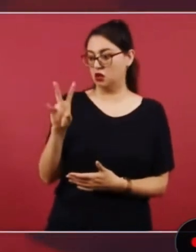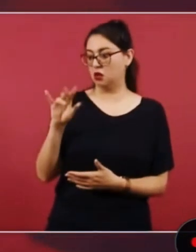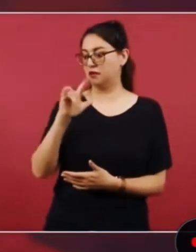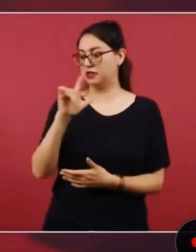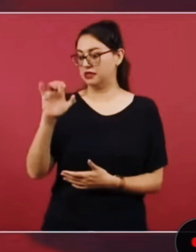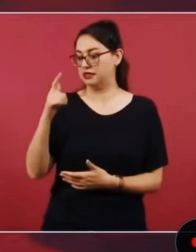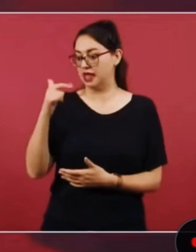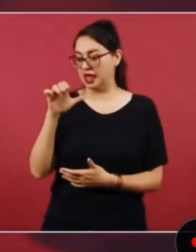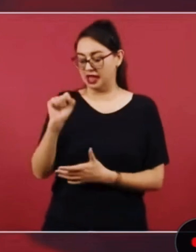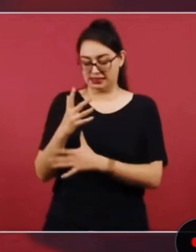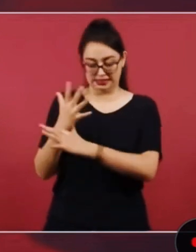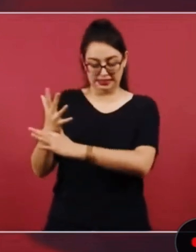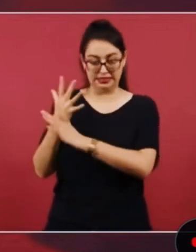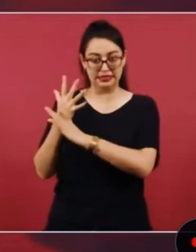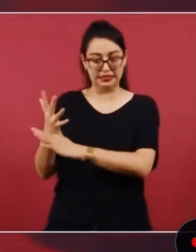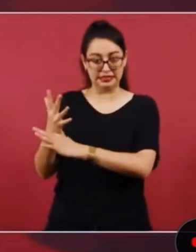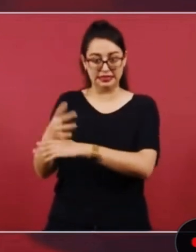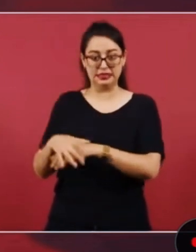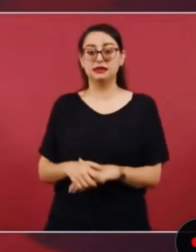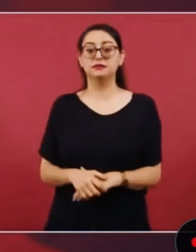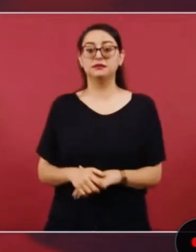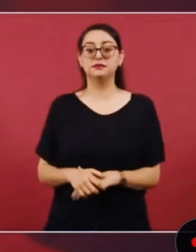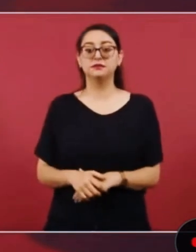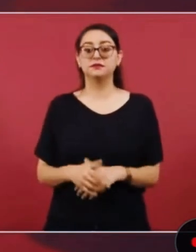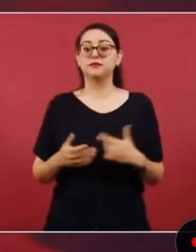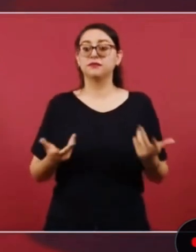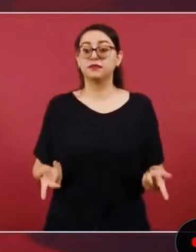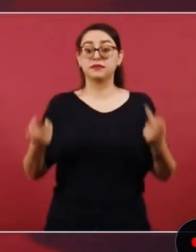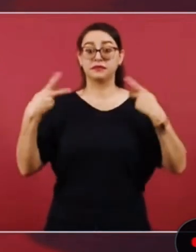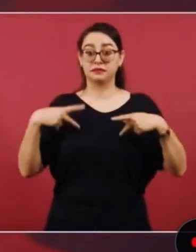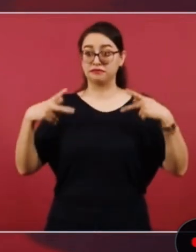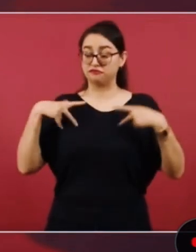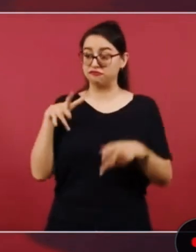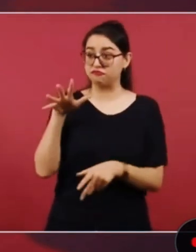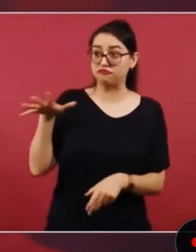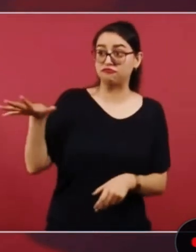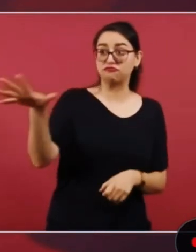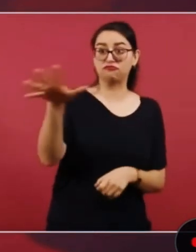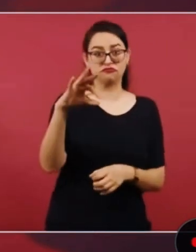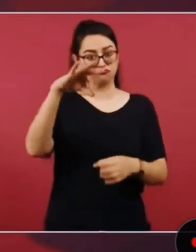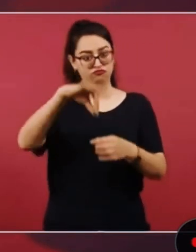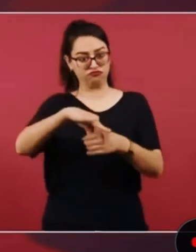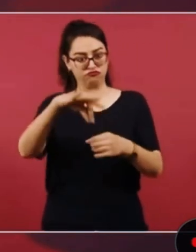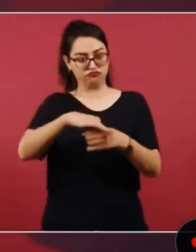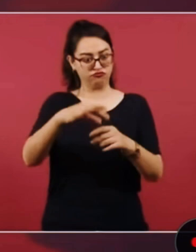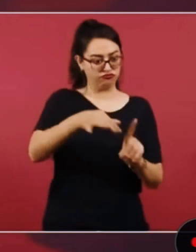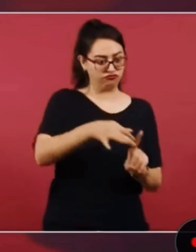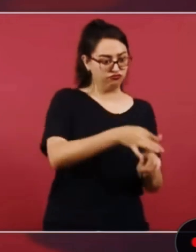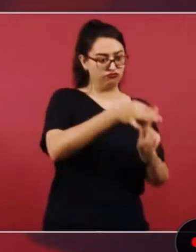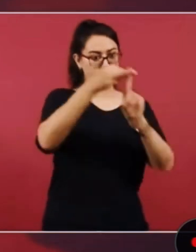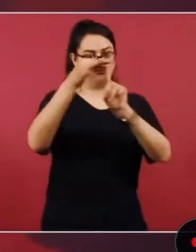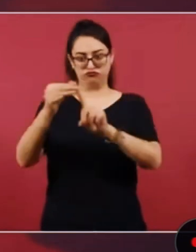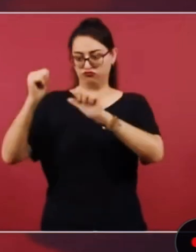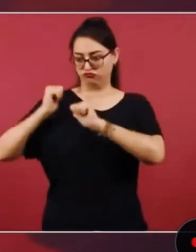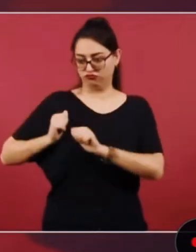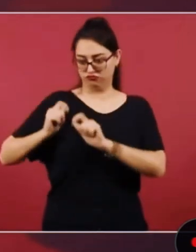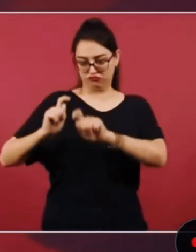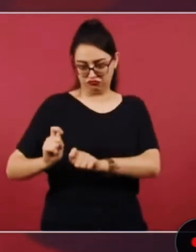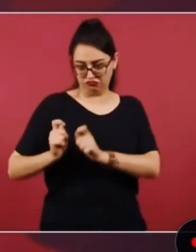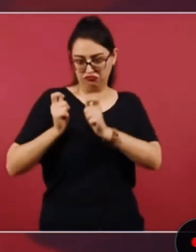que alguien impuesto por una élite